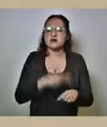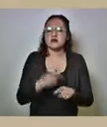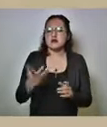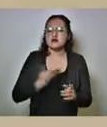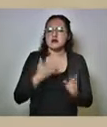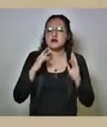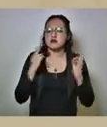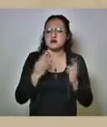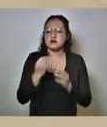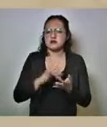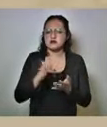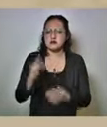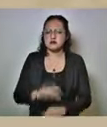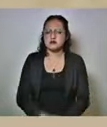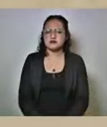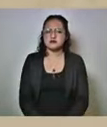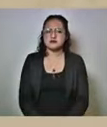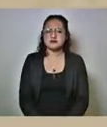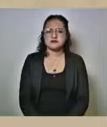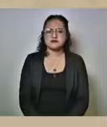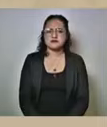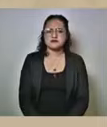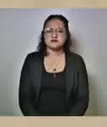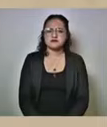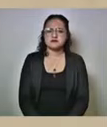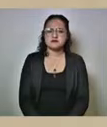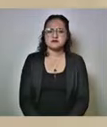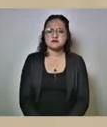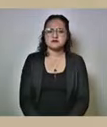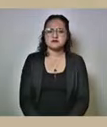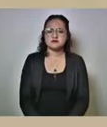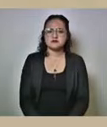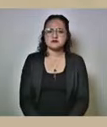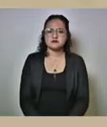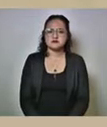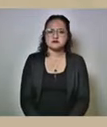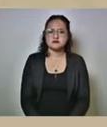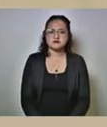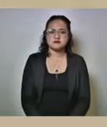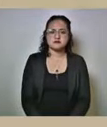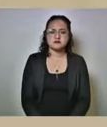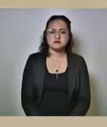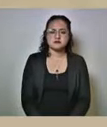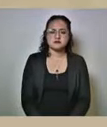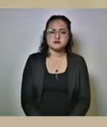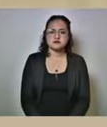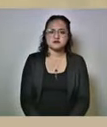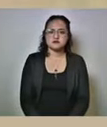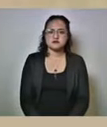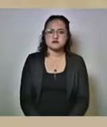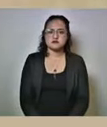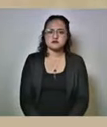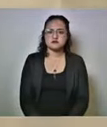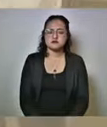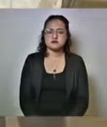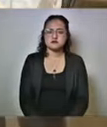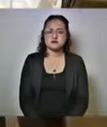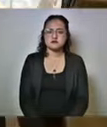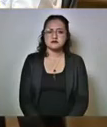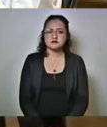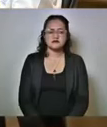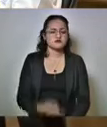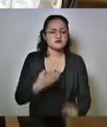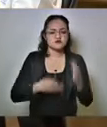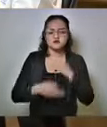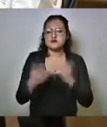las reuniones muchas gracias buen día pues mira este todo lo hemos hecho y bueno es nuestra realidad